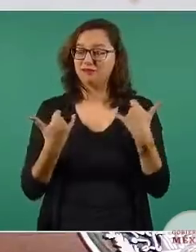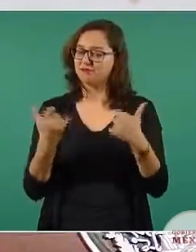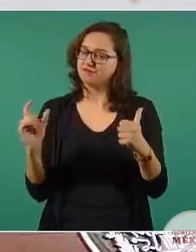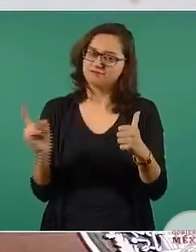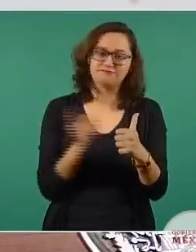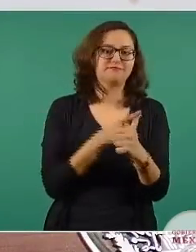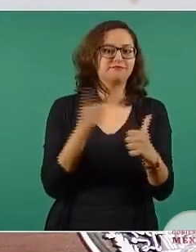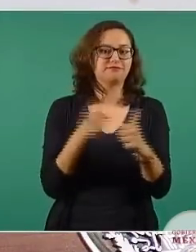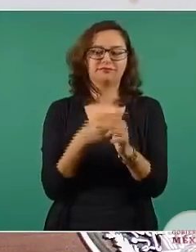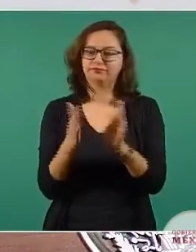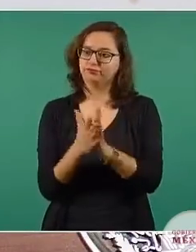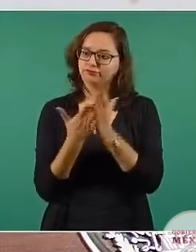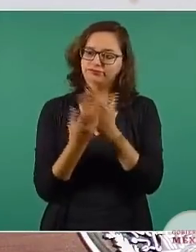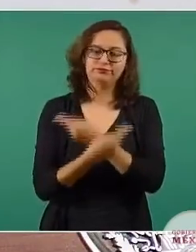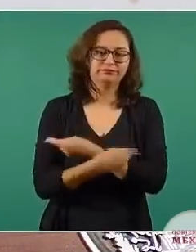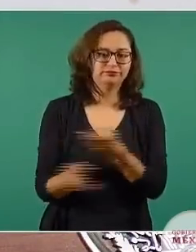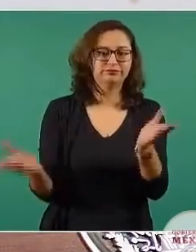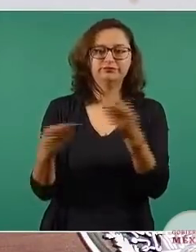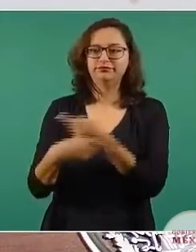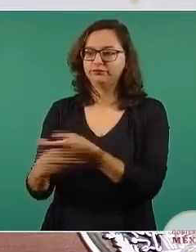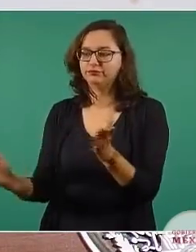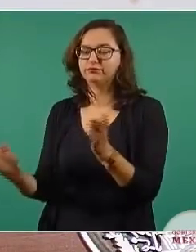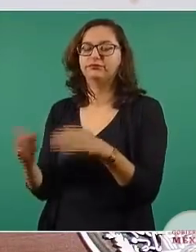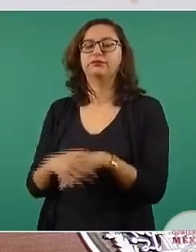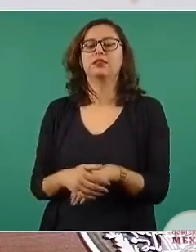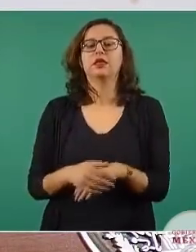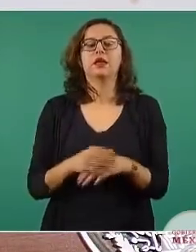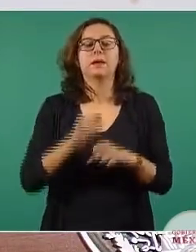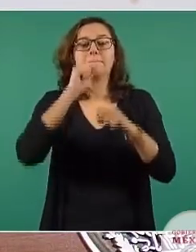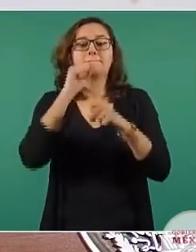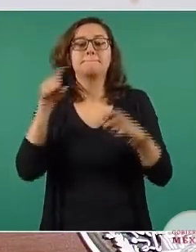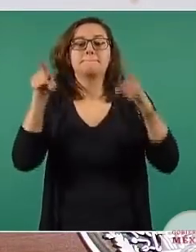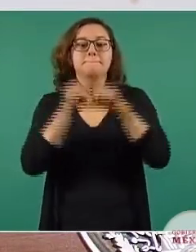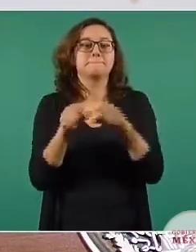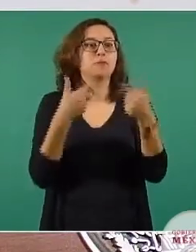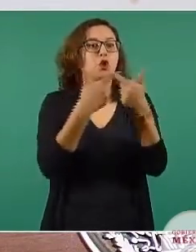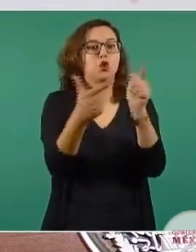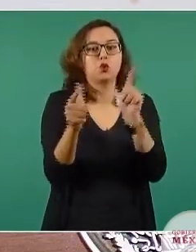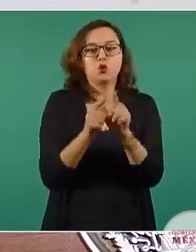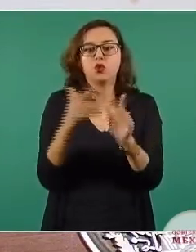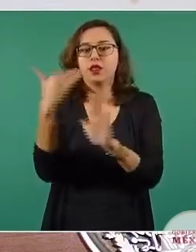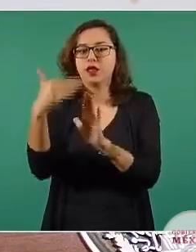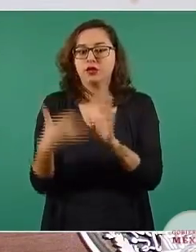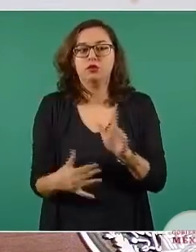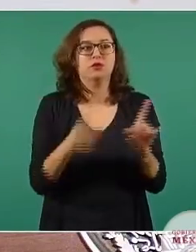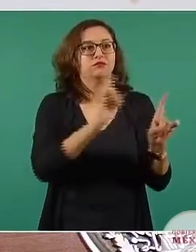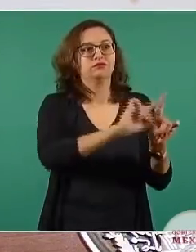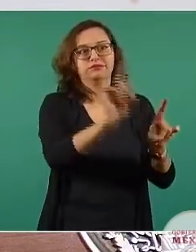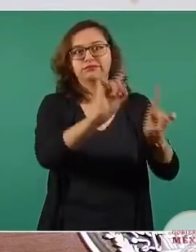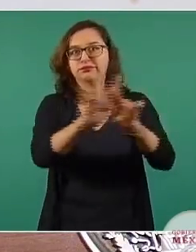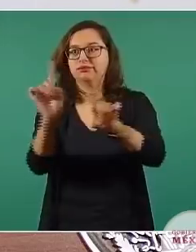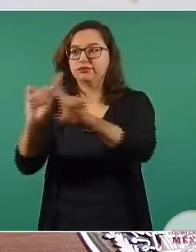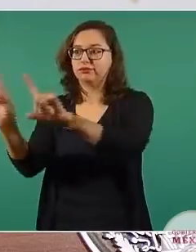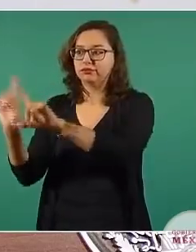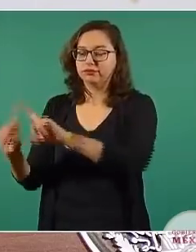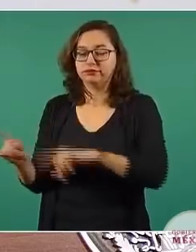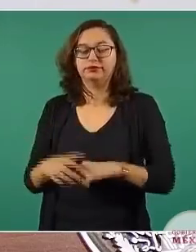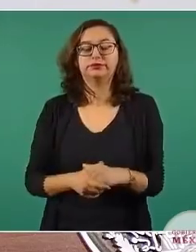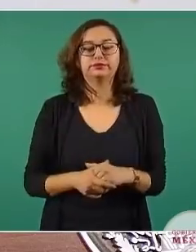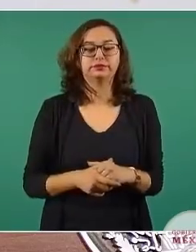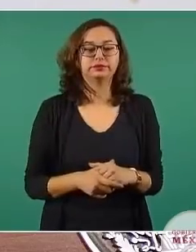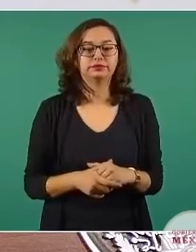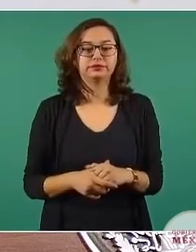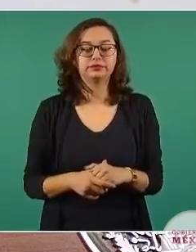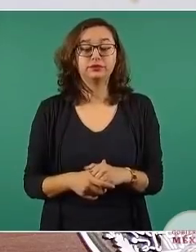estructuras de fomento a la lectura regadas, distribuidas por el país. Privilegiamos los planes piloto,